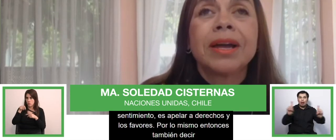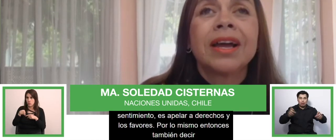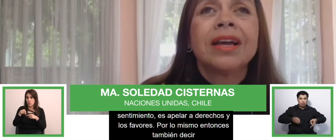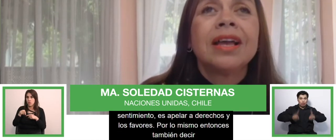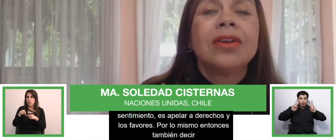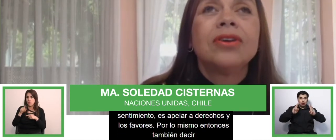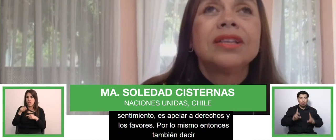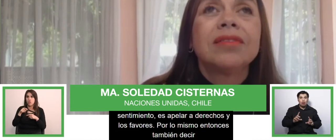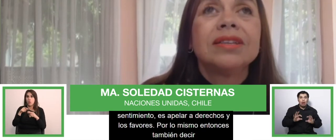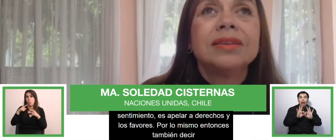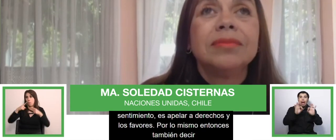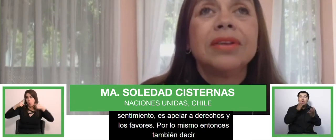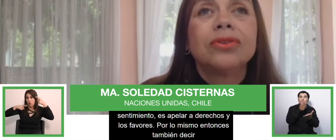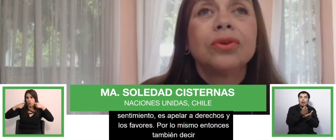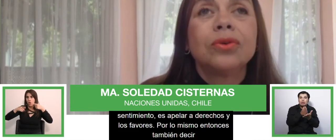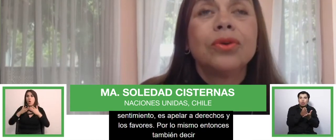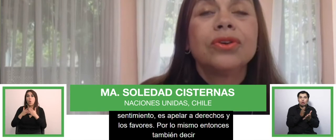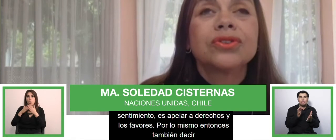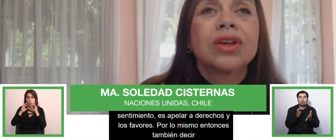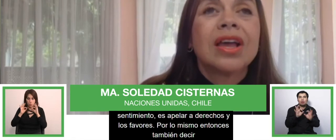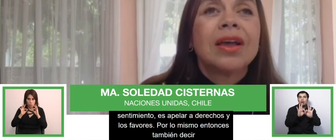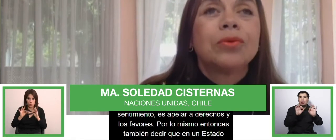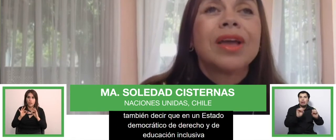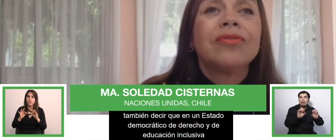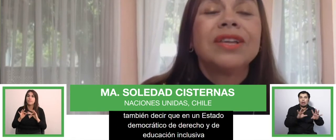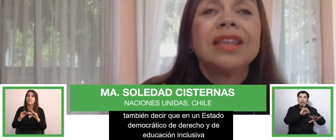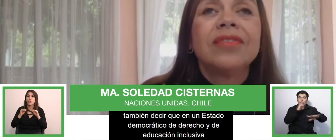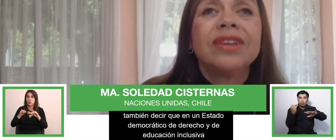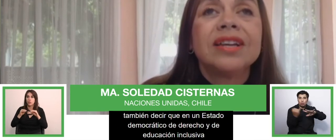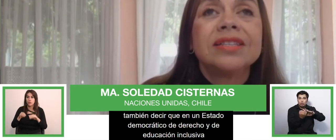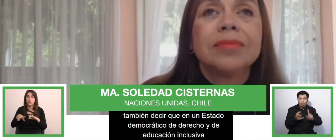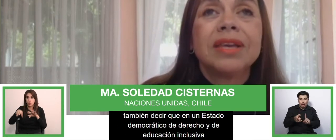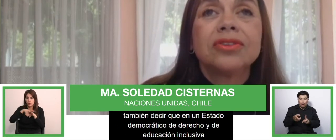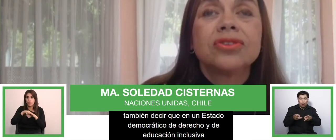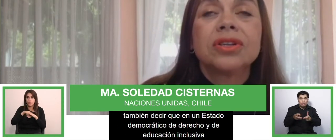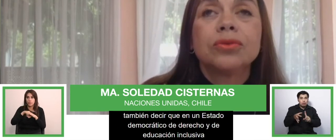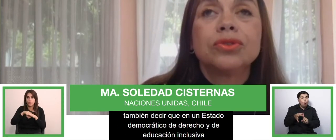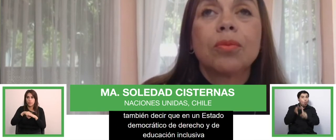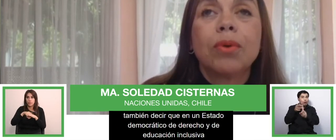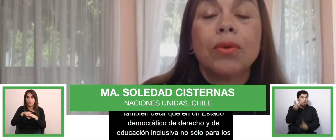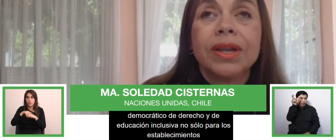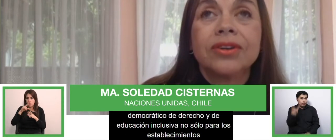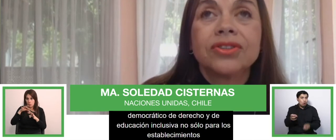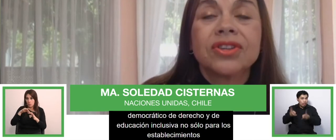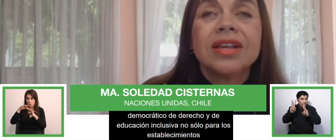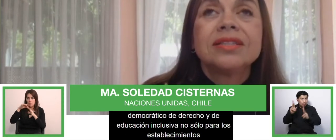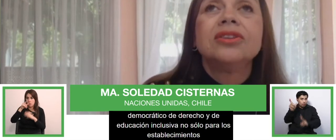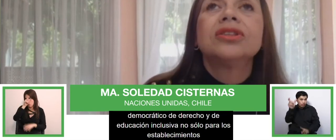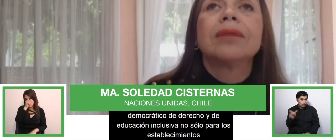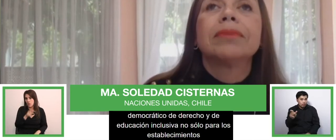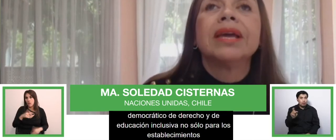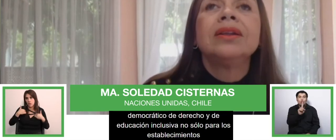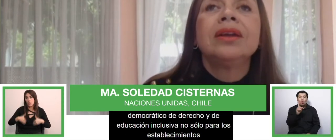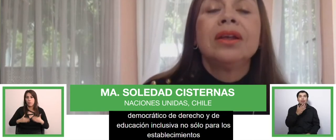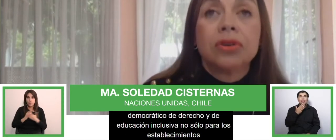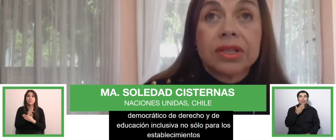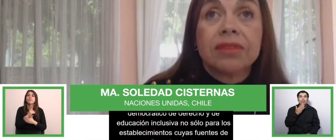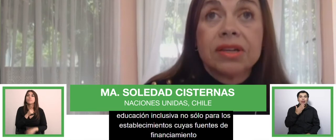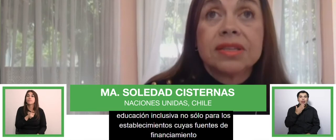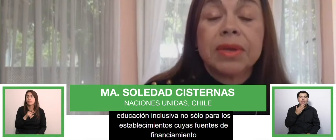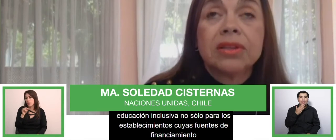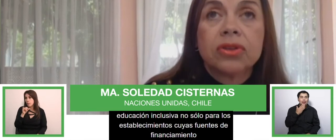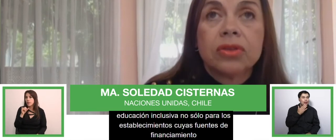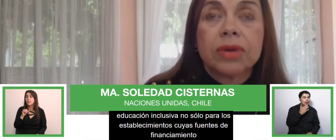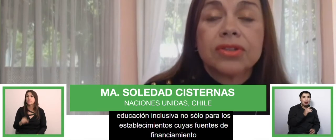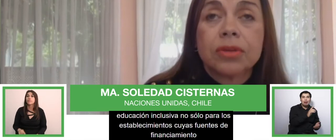solamente para los establecimientos cuyas fuentes de financiamiento son recursos públicos sino también los